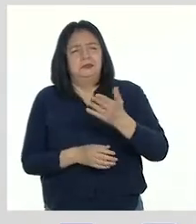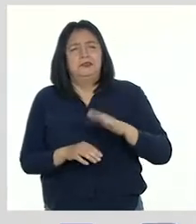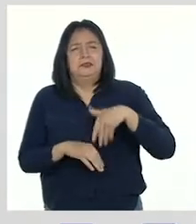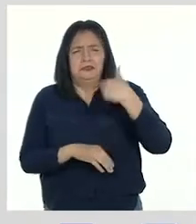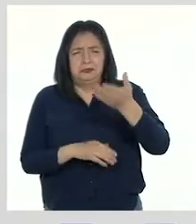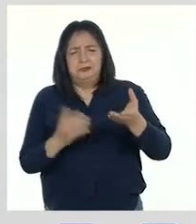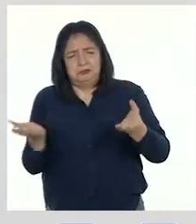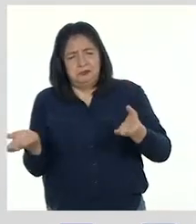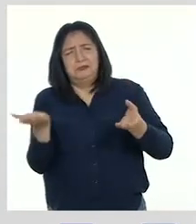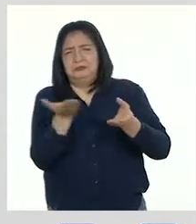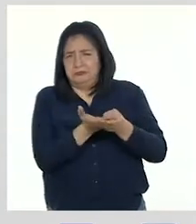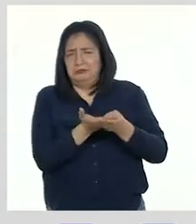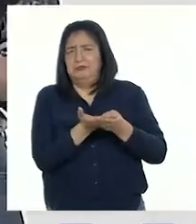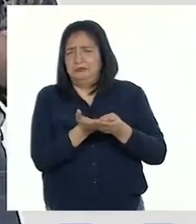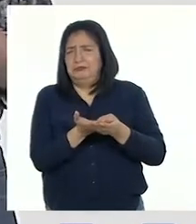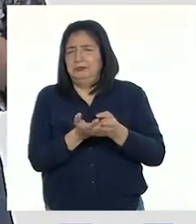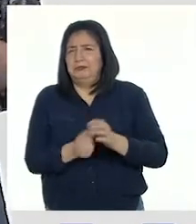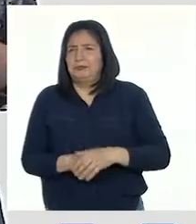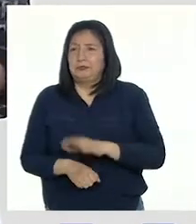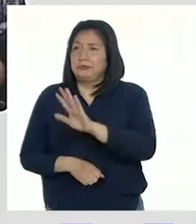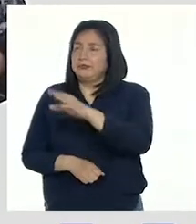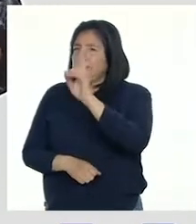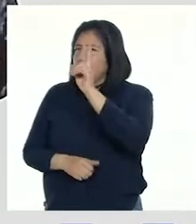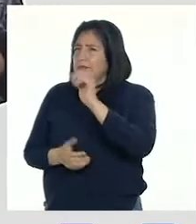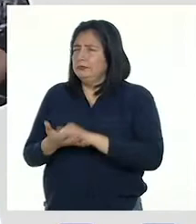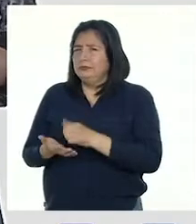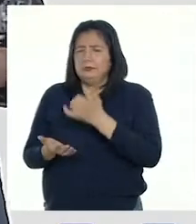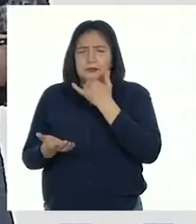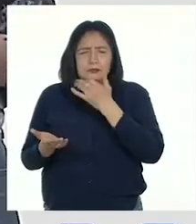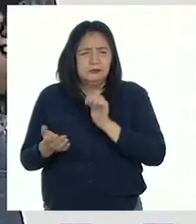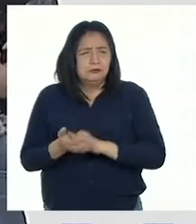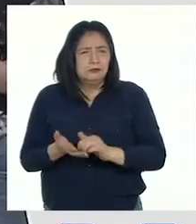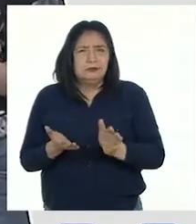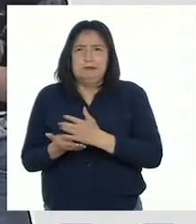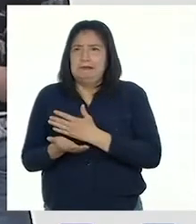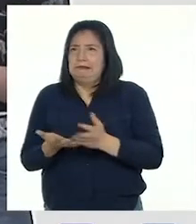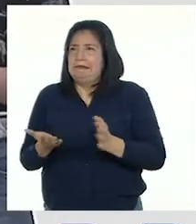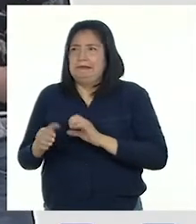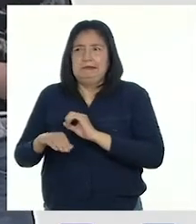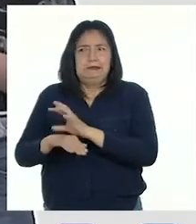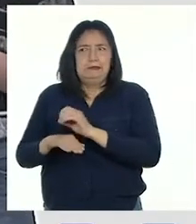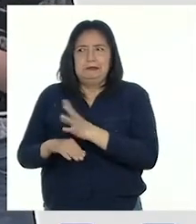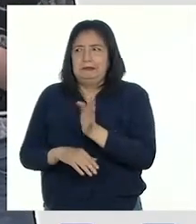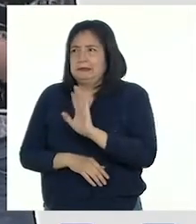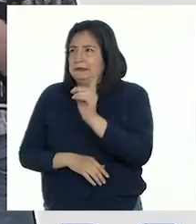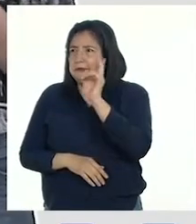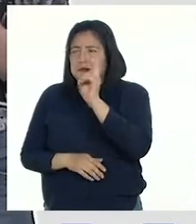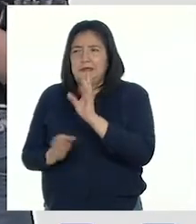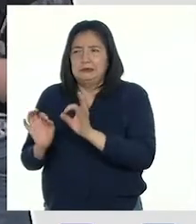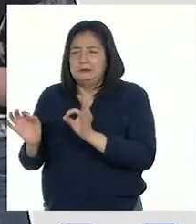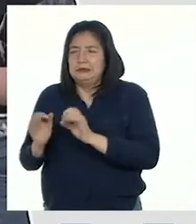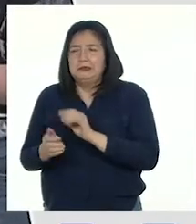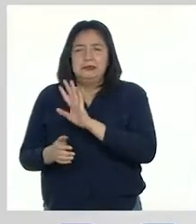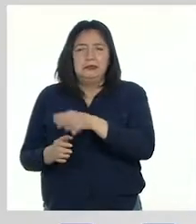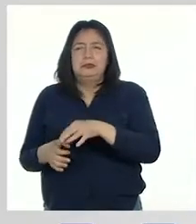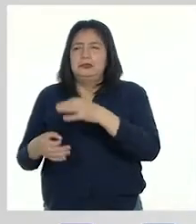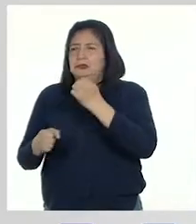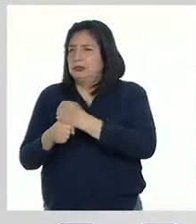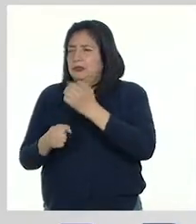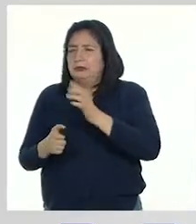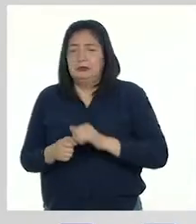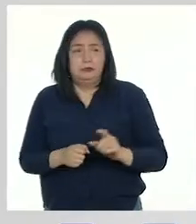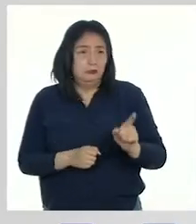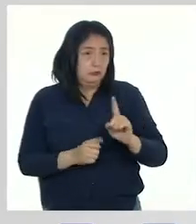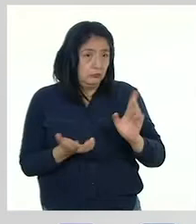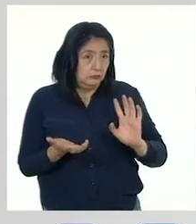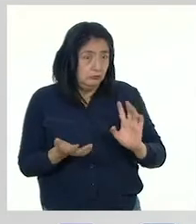luego incluirlo en el portafolio. Y profesora, ¿qué pasaría si no ha recibido las recomendaciones de su profesor sobre sus productos? Si